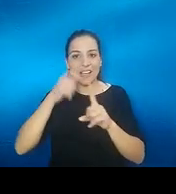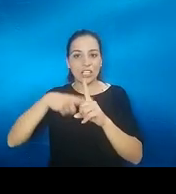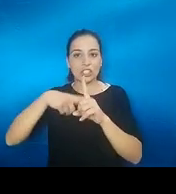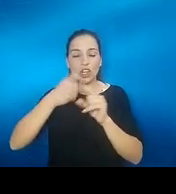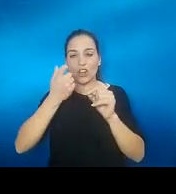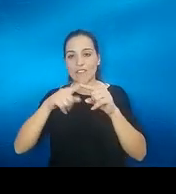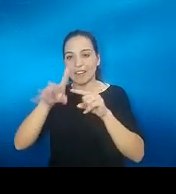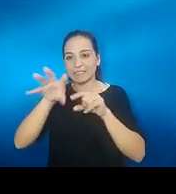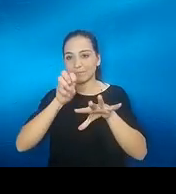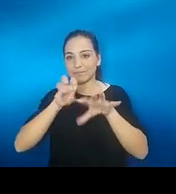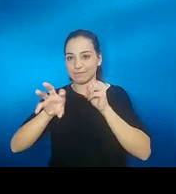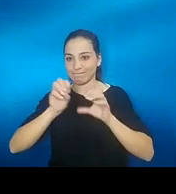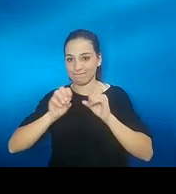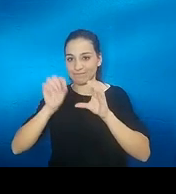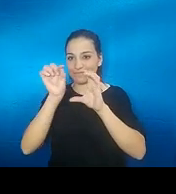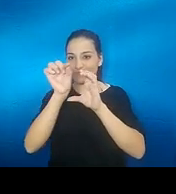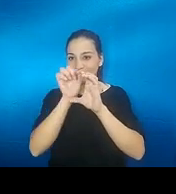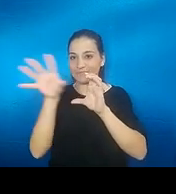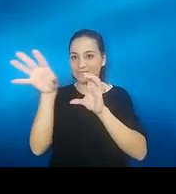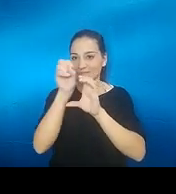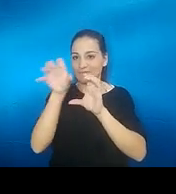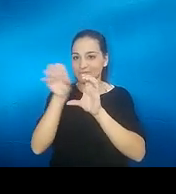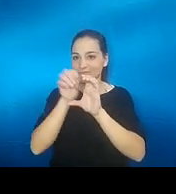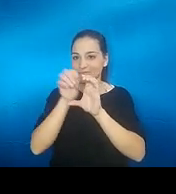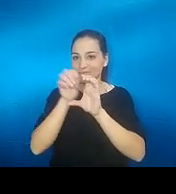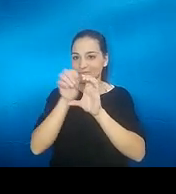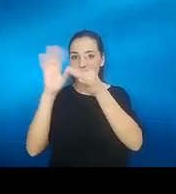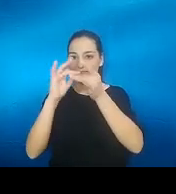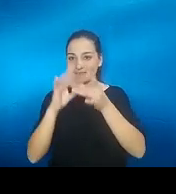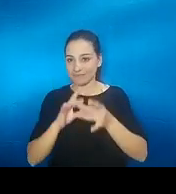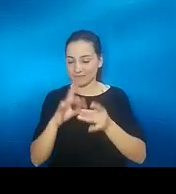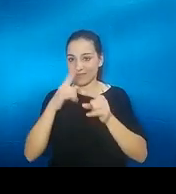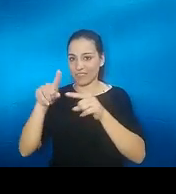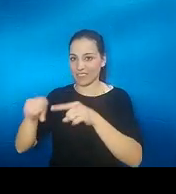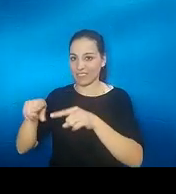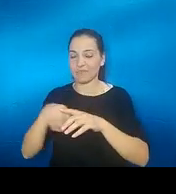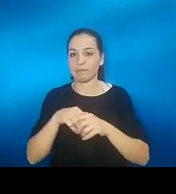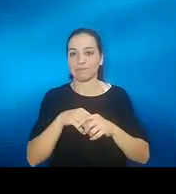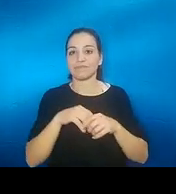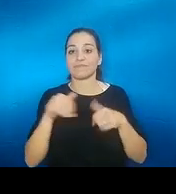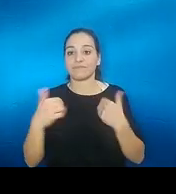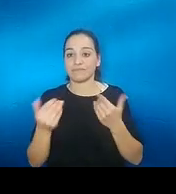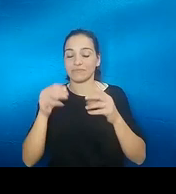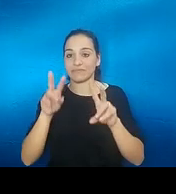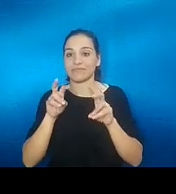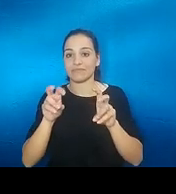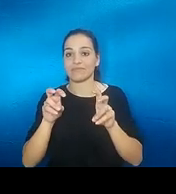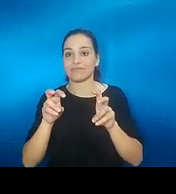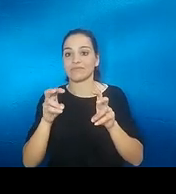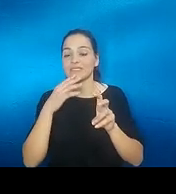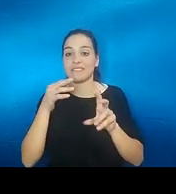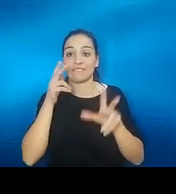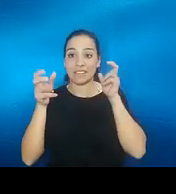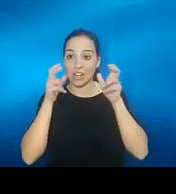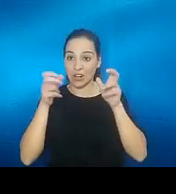alguna vez a una audiometría va de 125 a 8000 Hz entonces la gama de sonidos